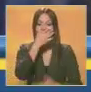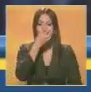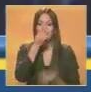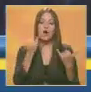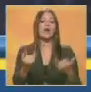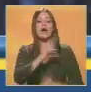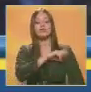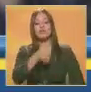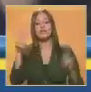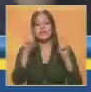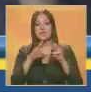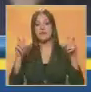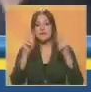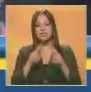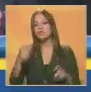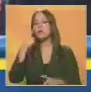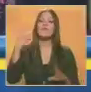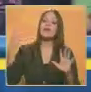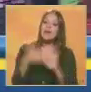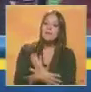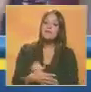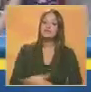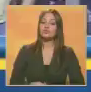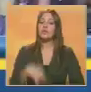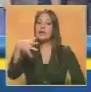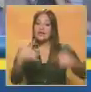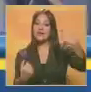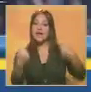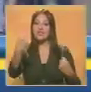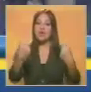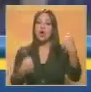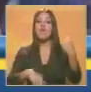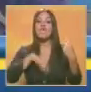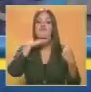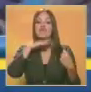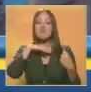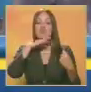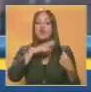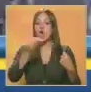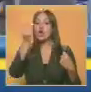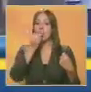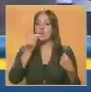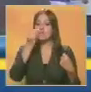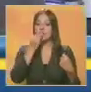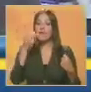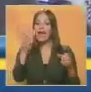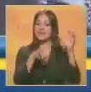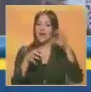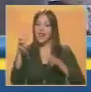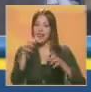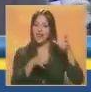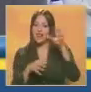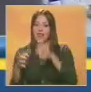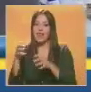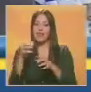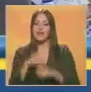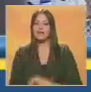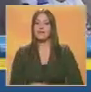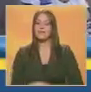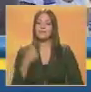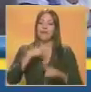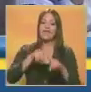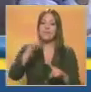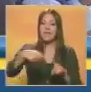están haciendo las investigaciones de este caso. La gandola estaba cargada de alimento para animales y también